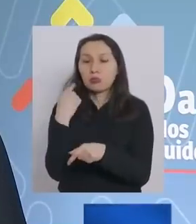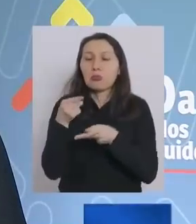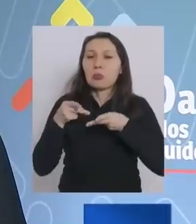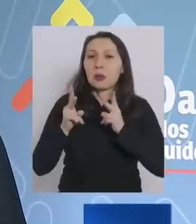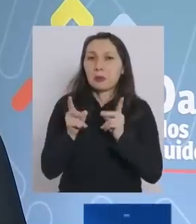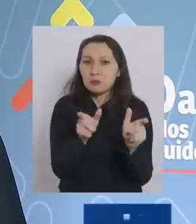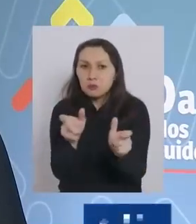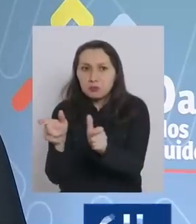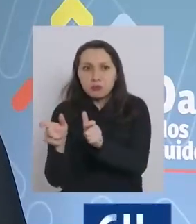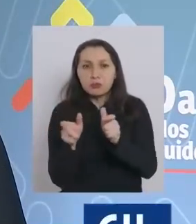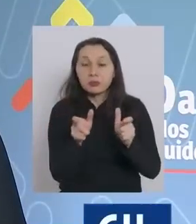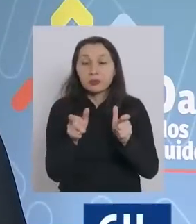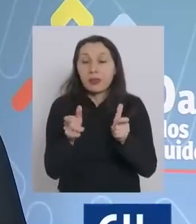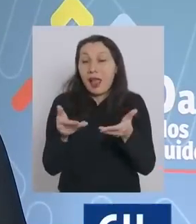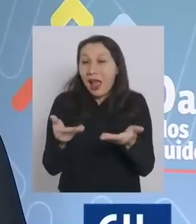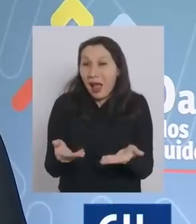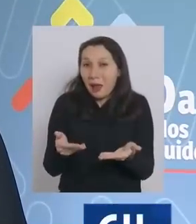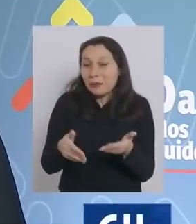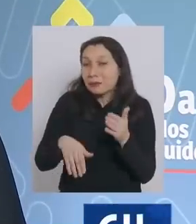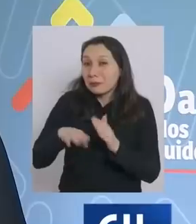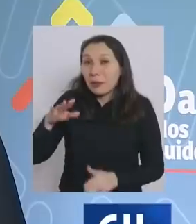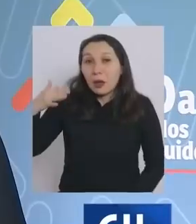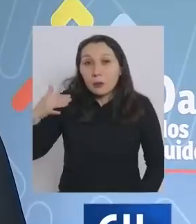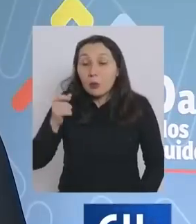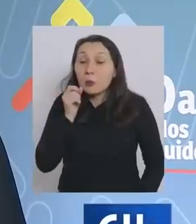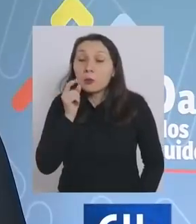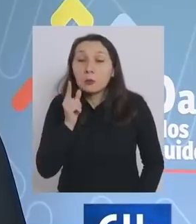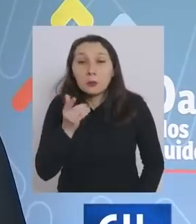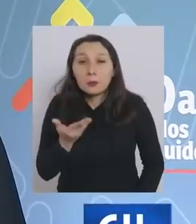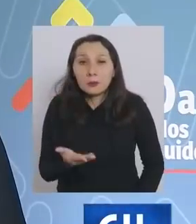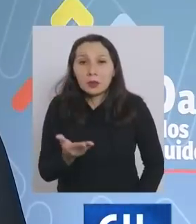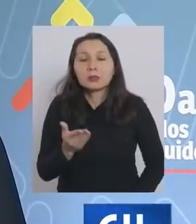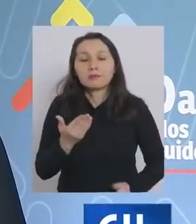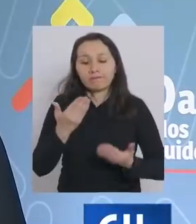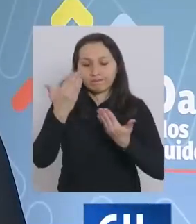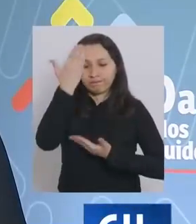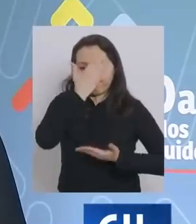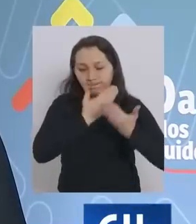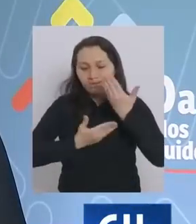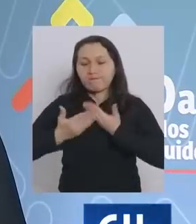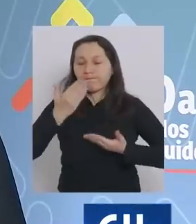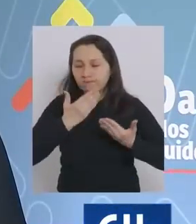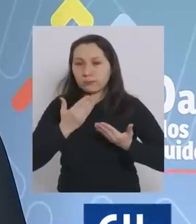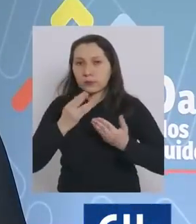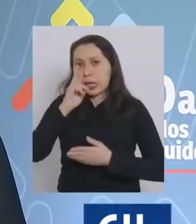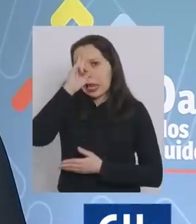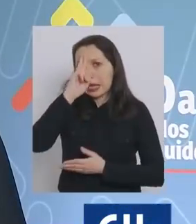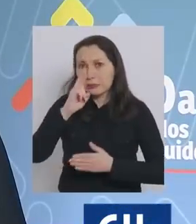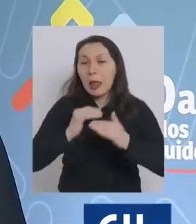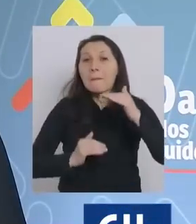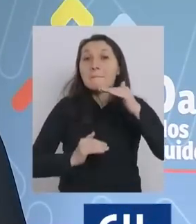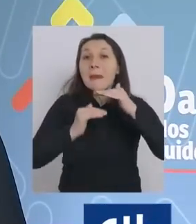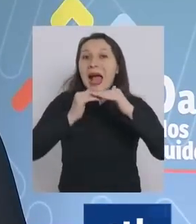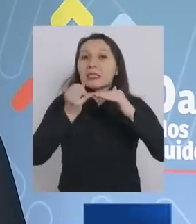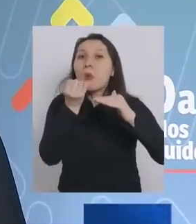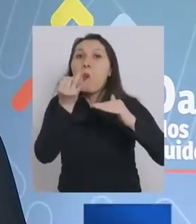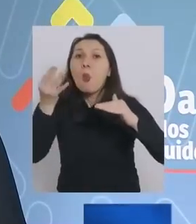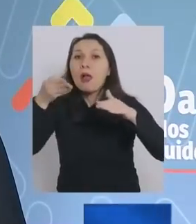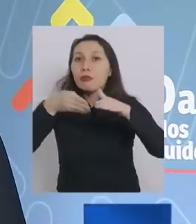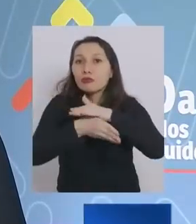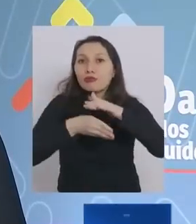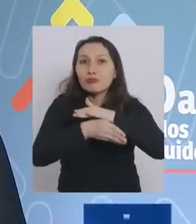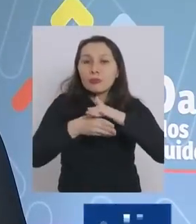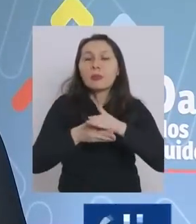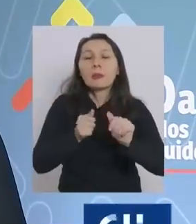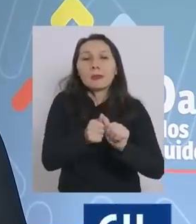permiten controlar aquí lo más importante sigue siendo mantener las medidas de autocuidado y respetar los aforos y respetar el